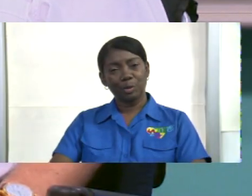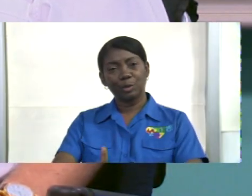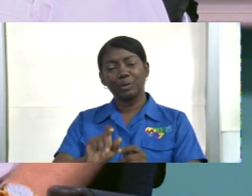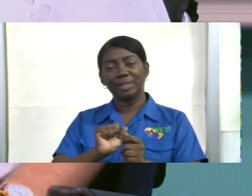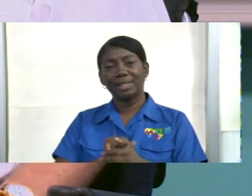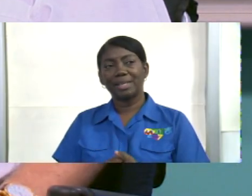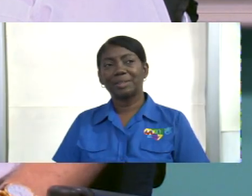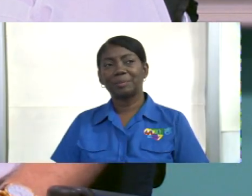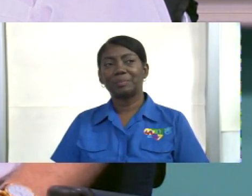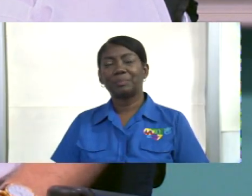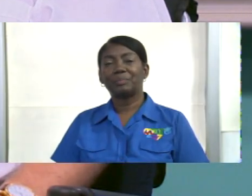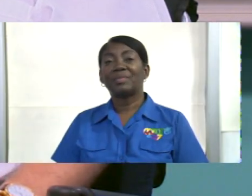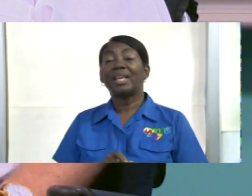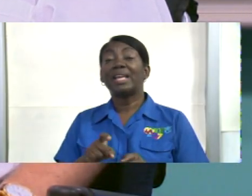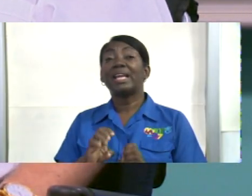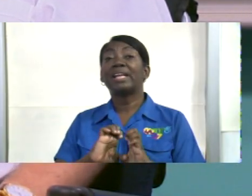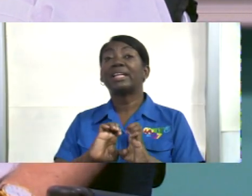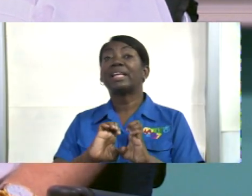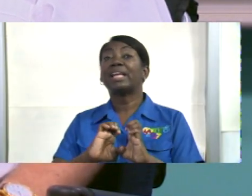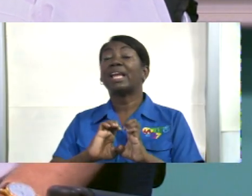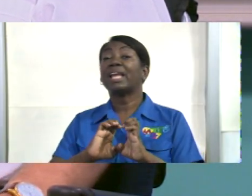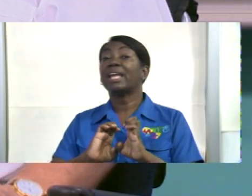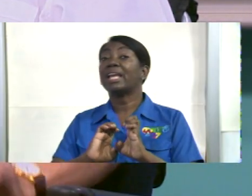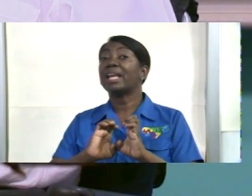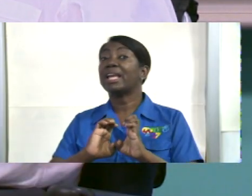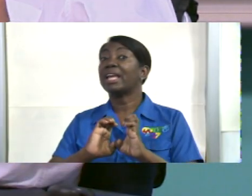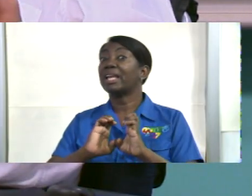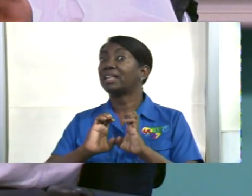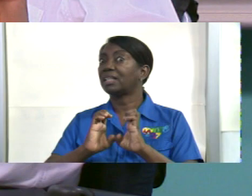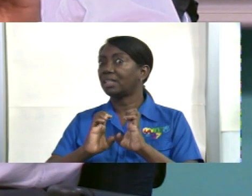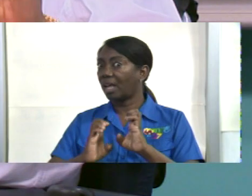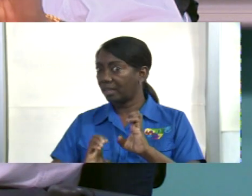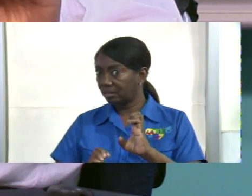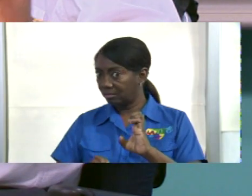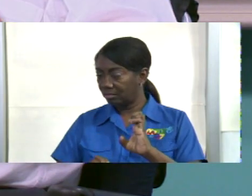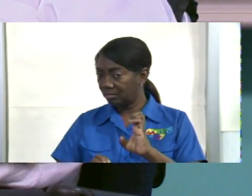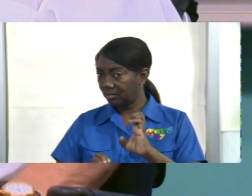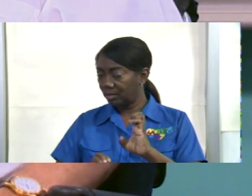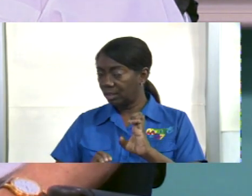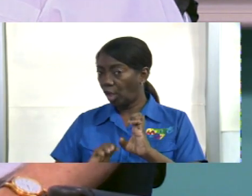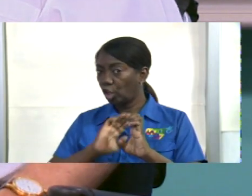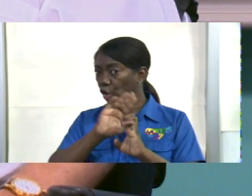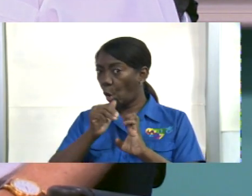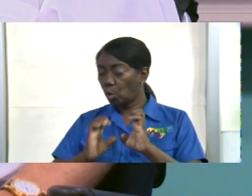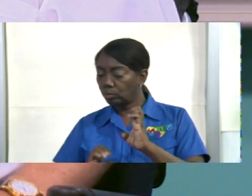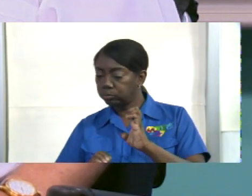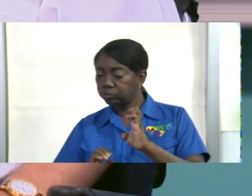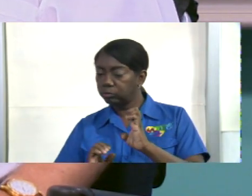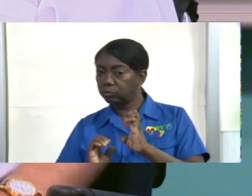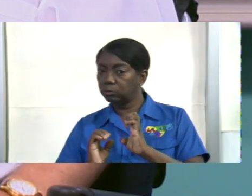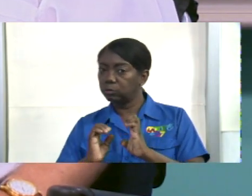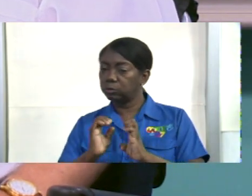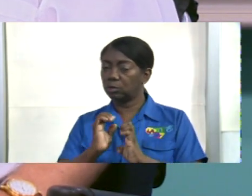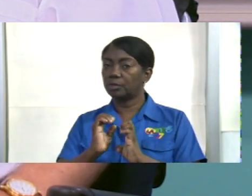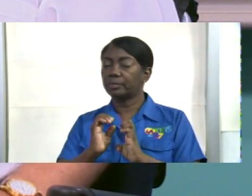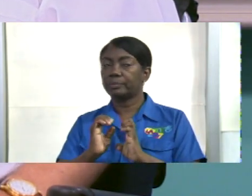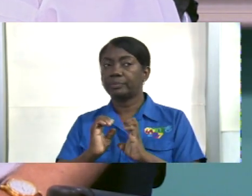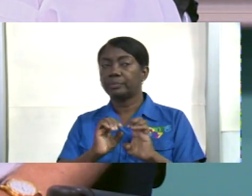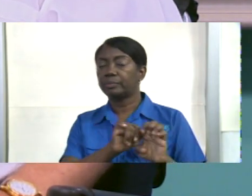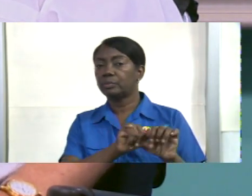en equidad y cada vez hay más personas por esa